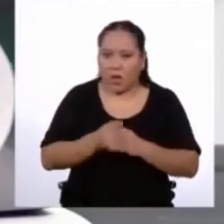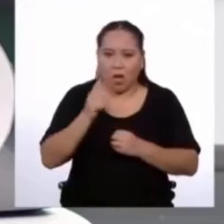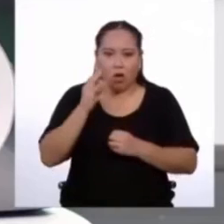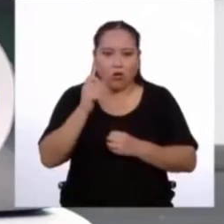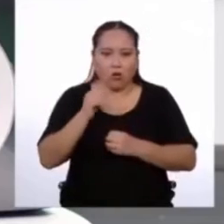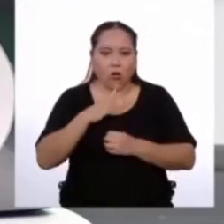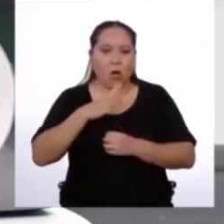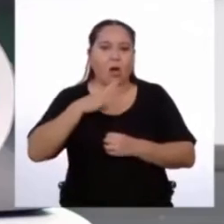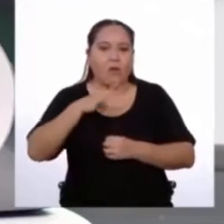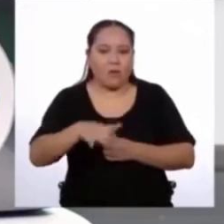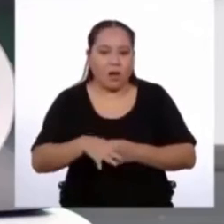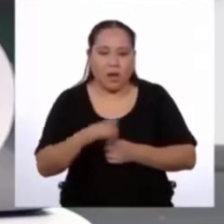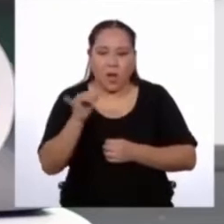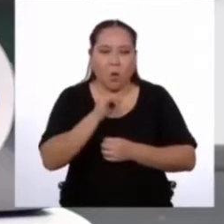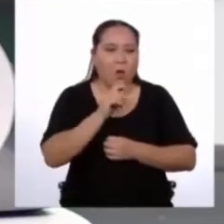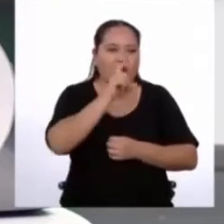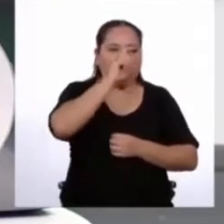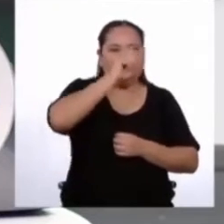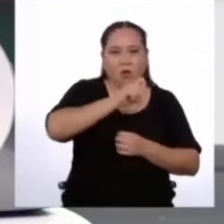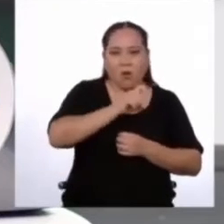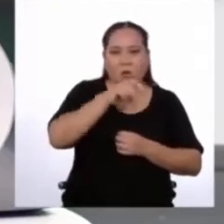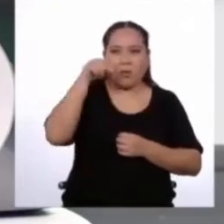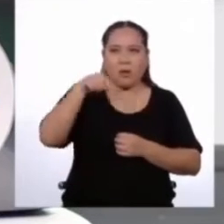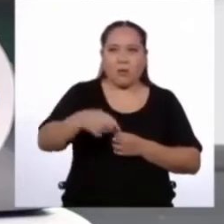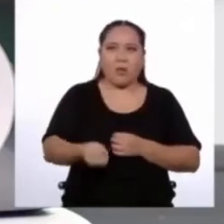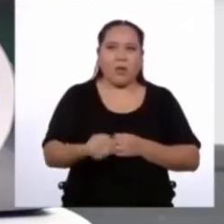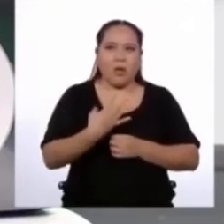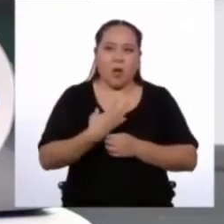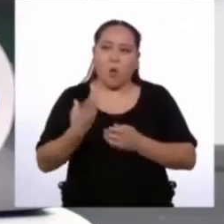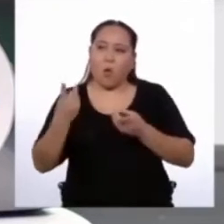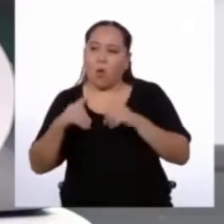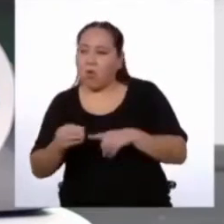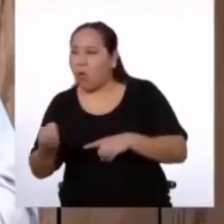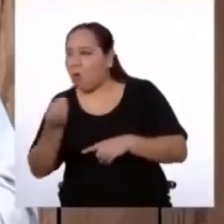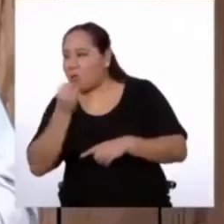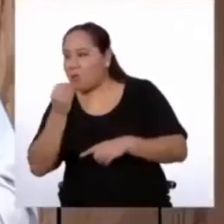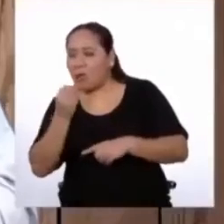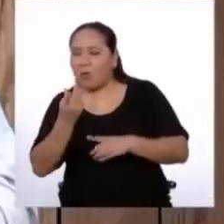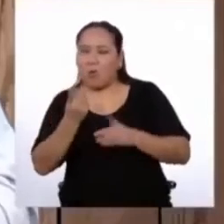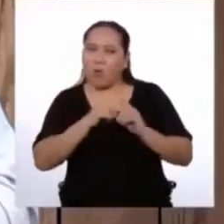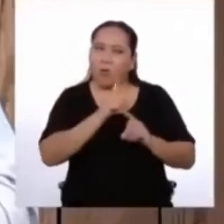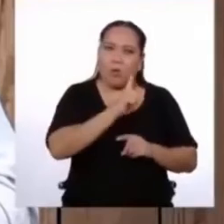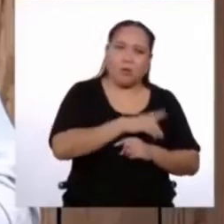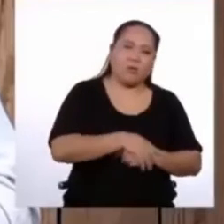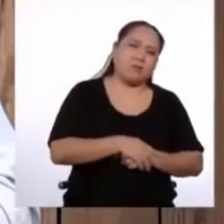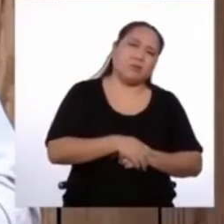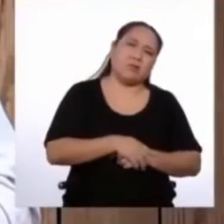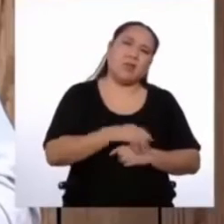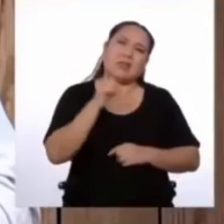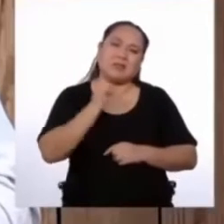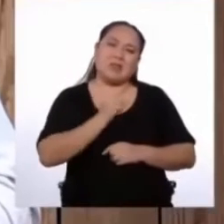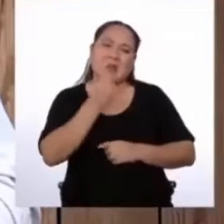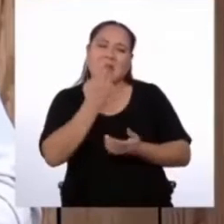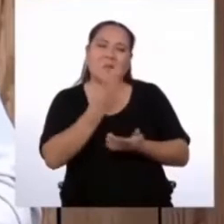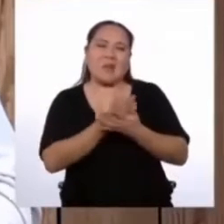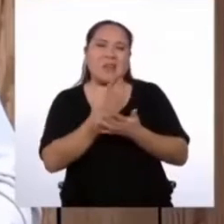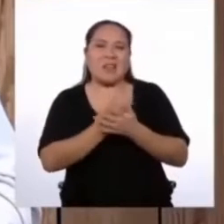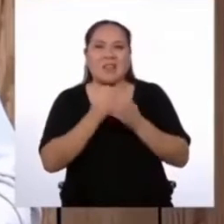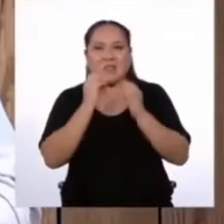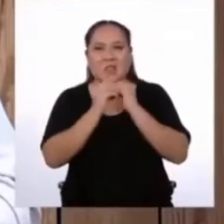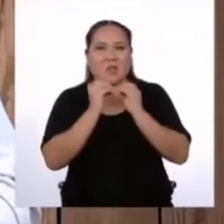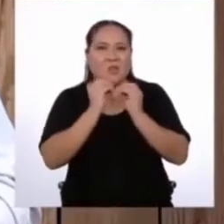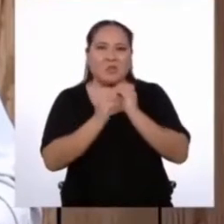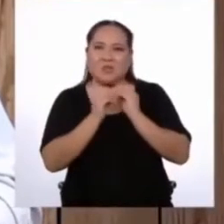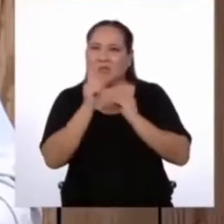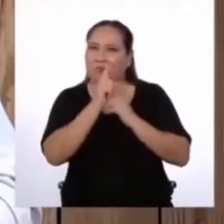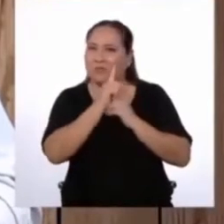aprendiera a hablar, así como mi lorito, para que pudiera decirnos cuándo comió y cuándo no. Sí, sería una buena solución, pero algo me